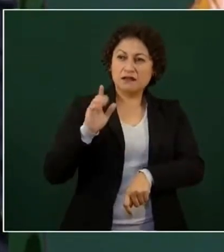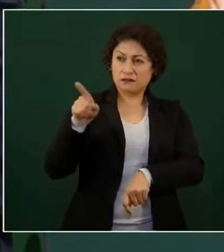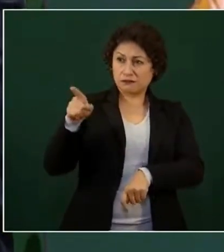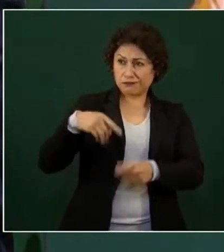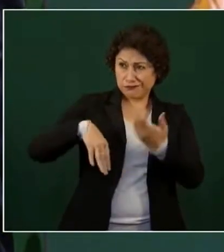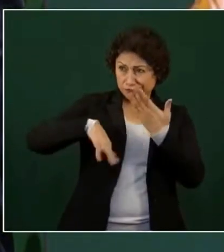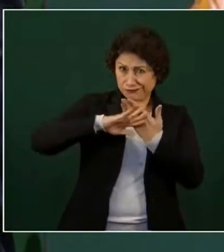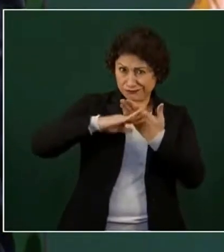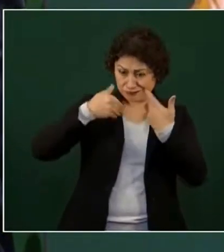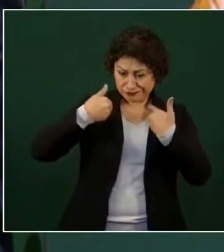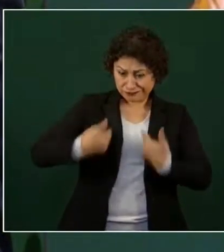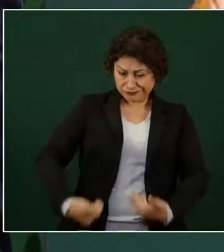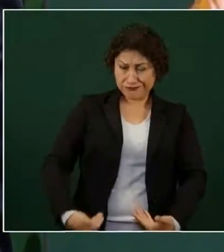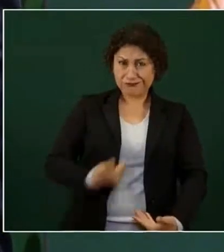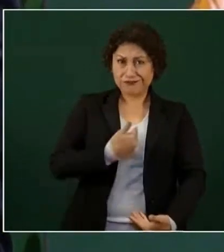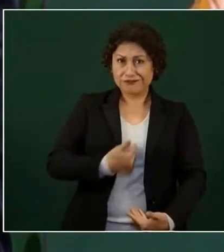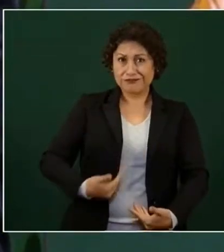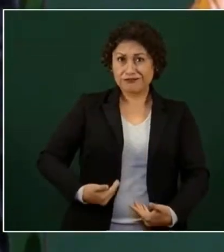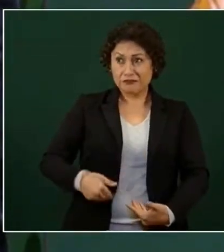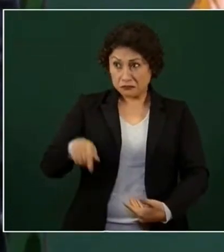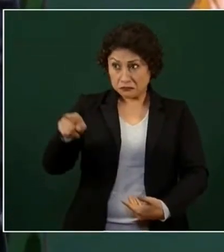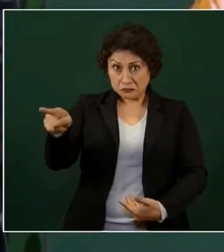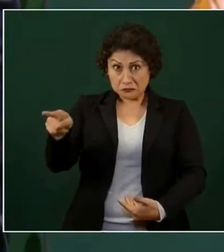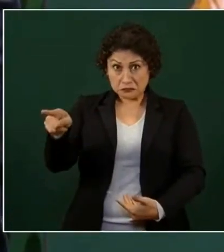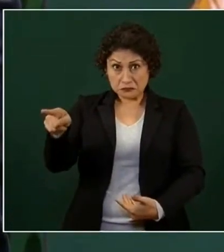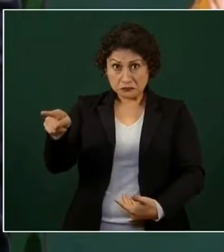ojalá y viva feliz.